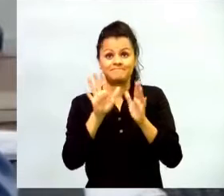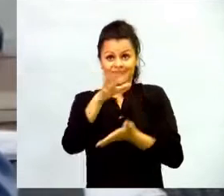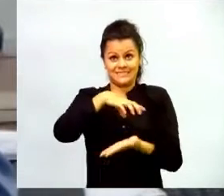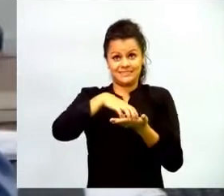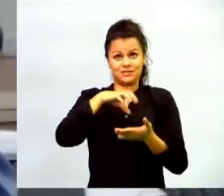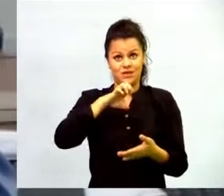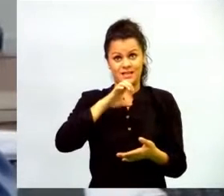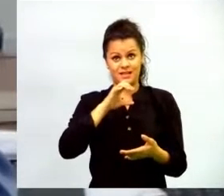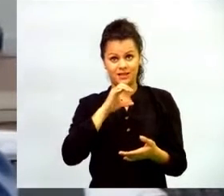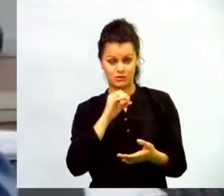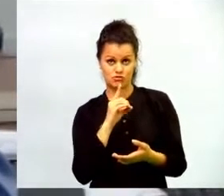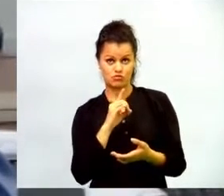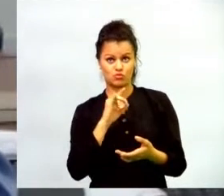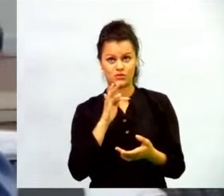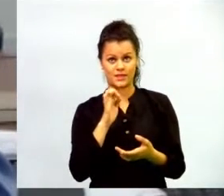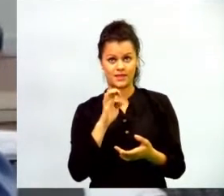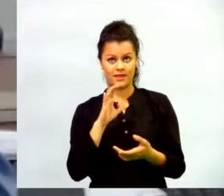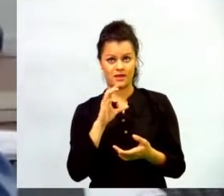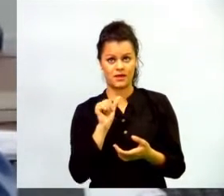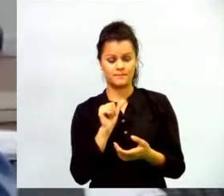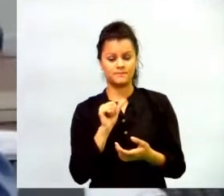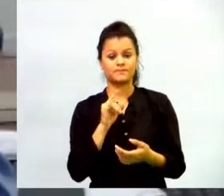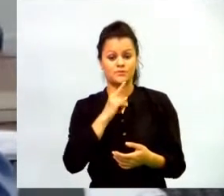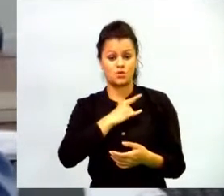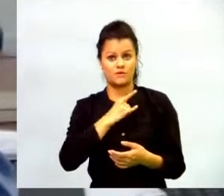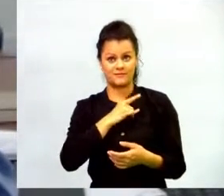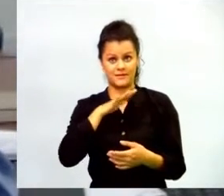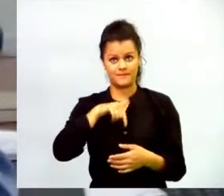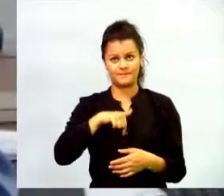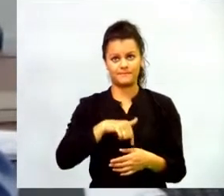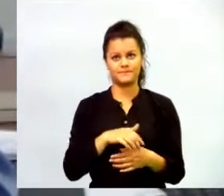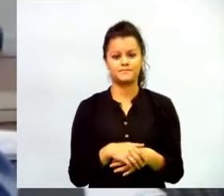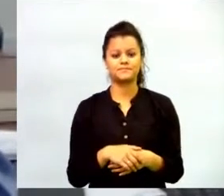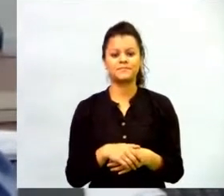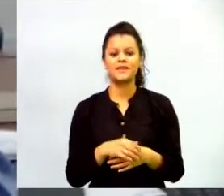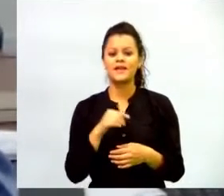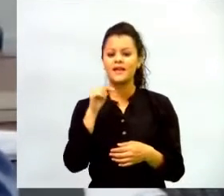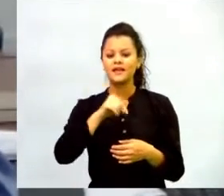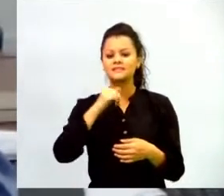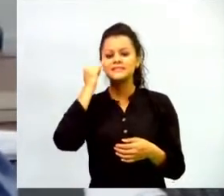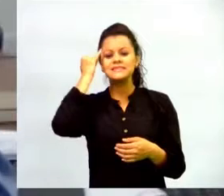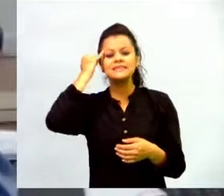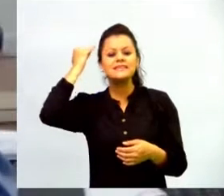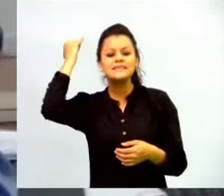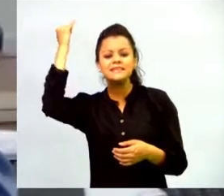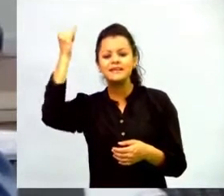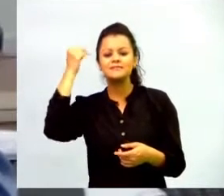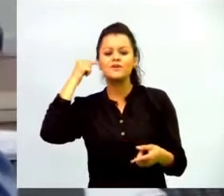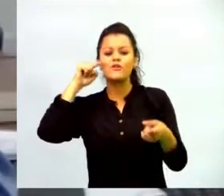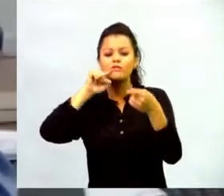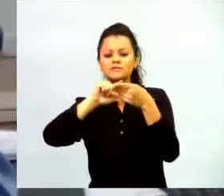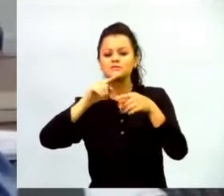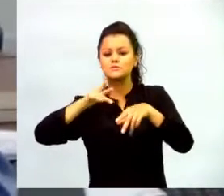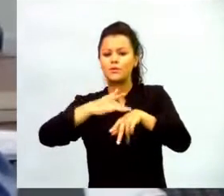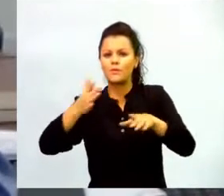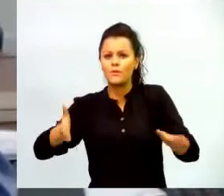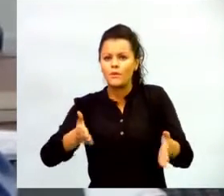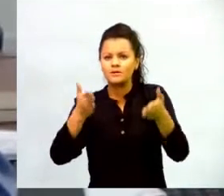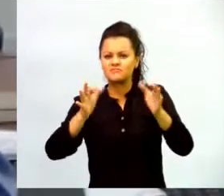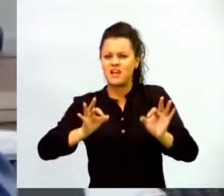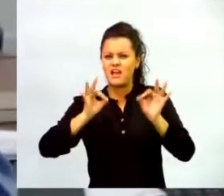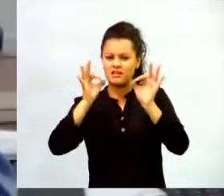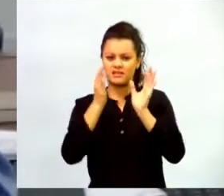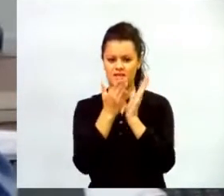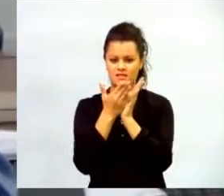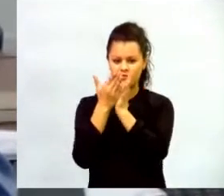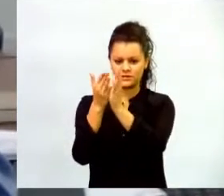Iscensi es una iniciativa de promover la calidad educativa, pero integrando las TIC